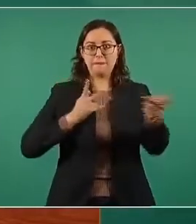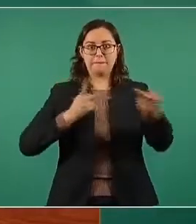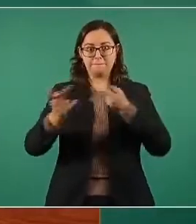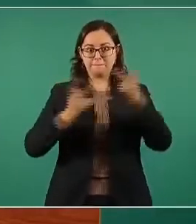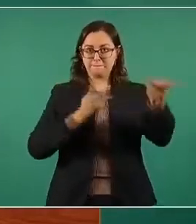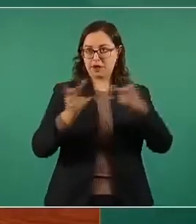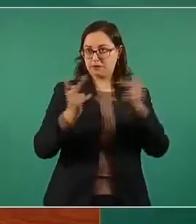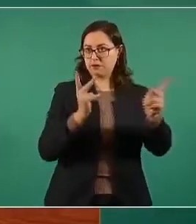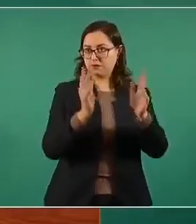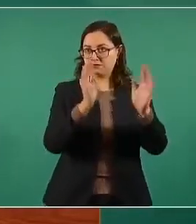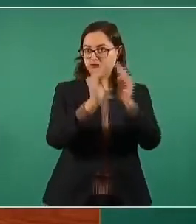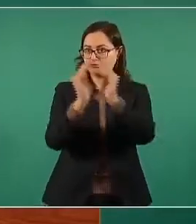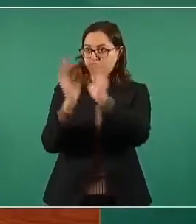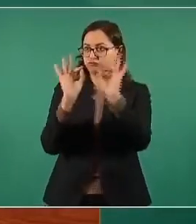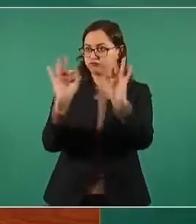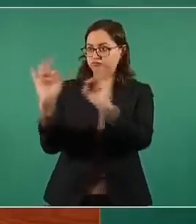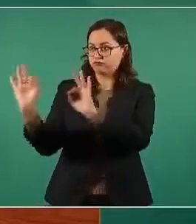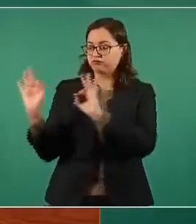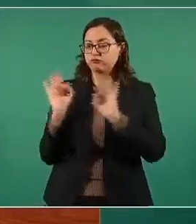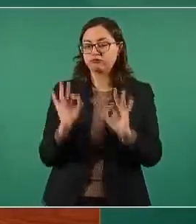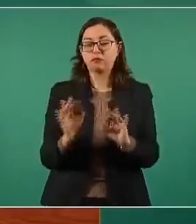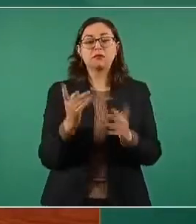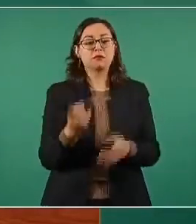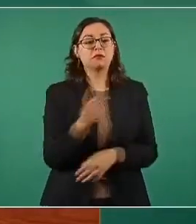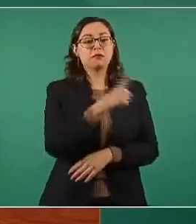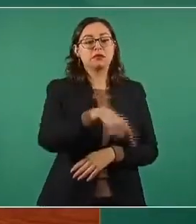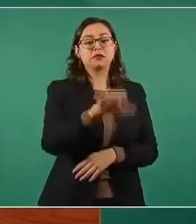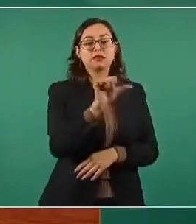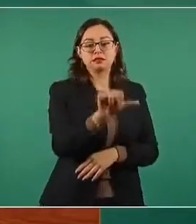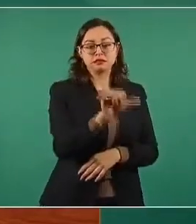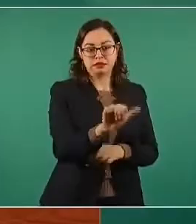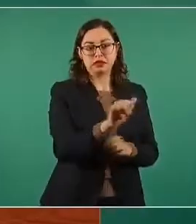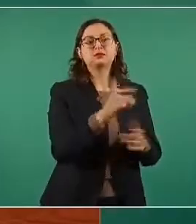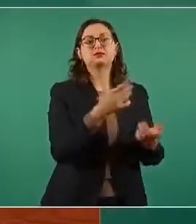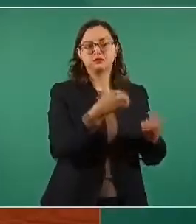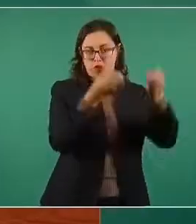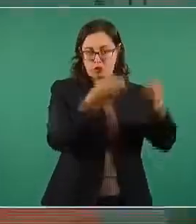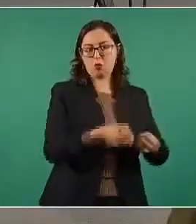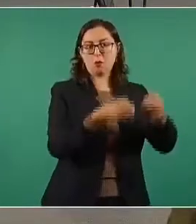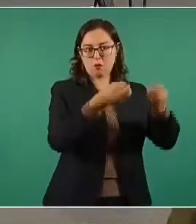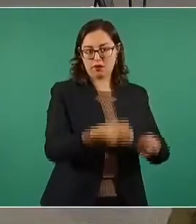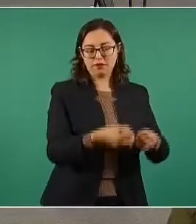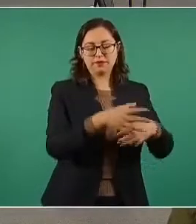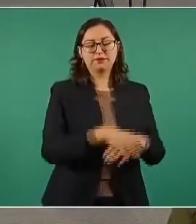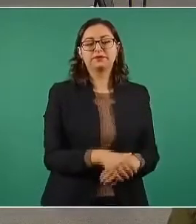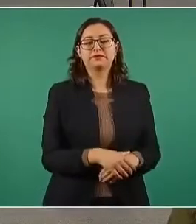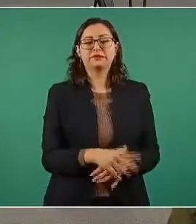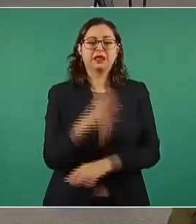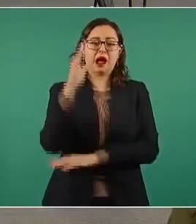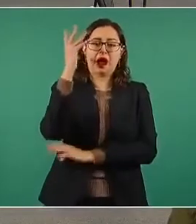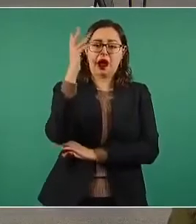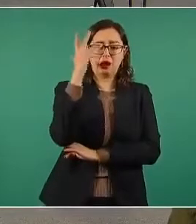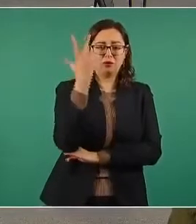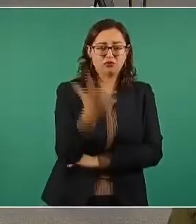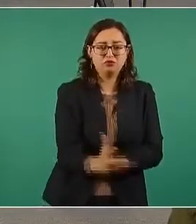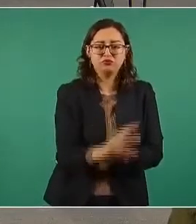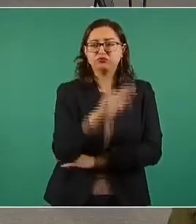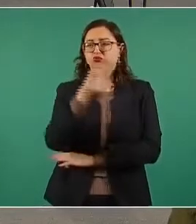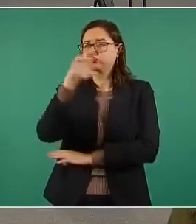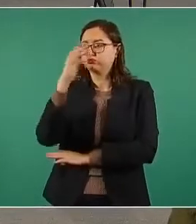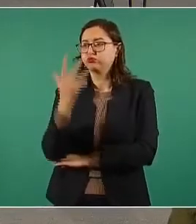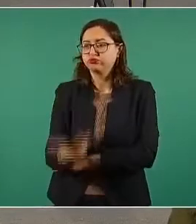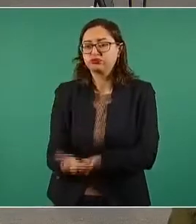aproximadamente 562 personas. Se reportaron árboles caídos que han sido